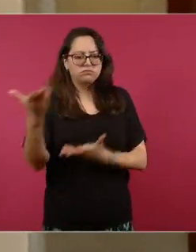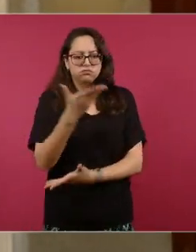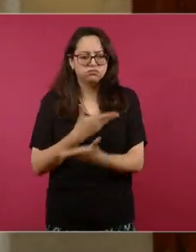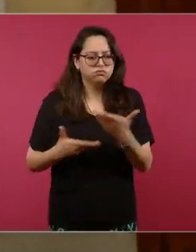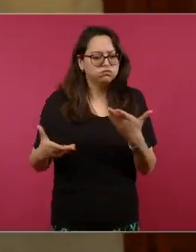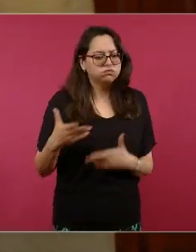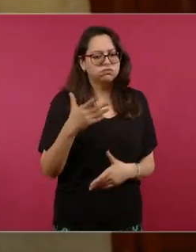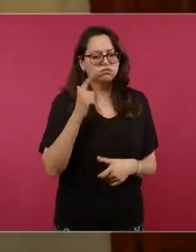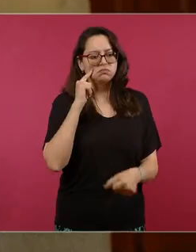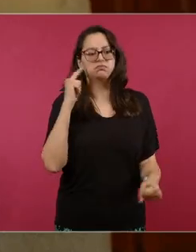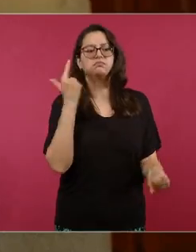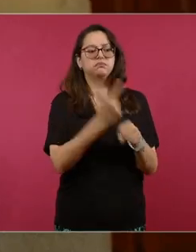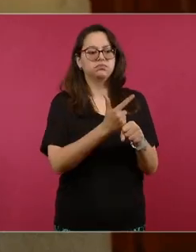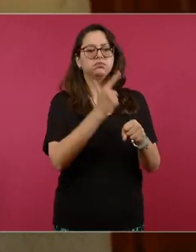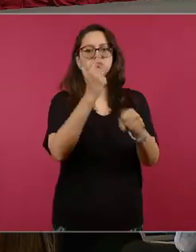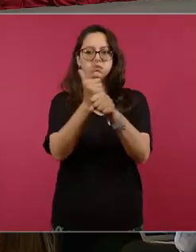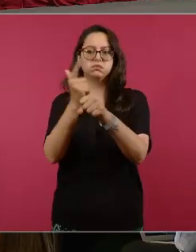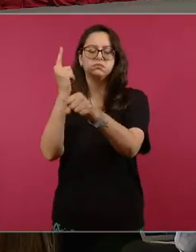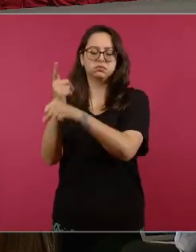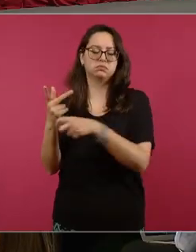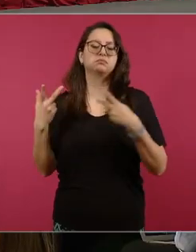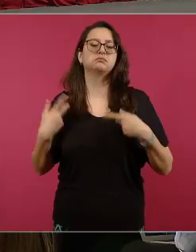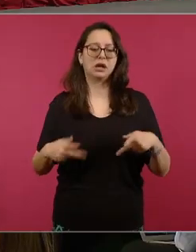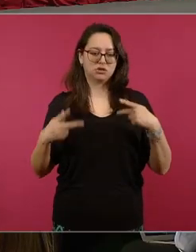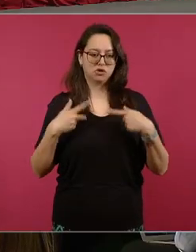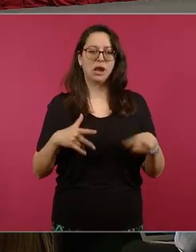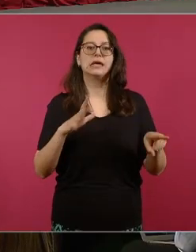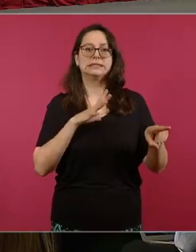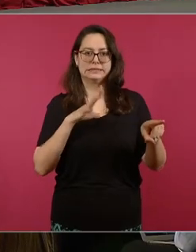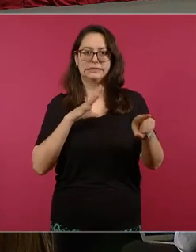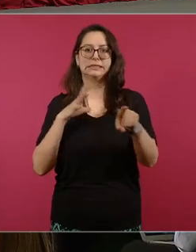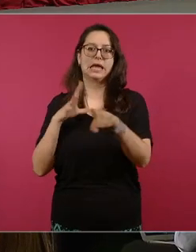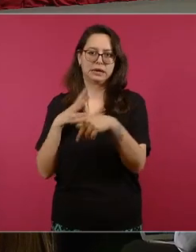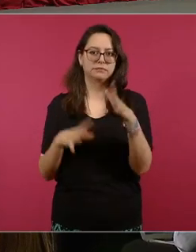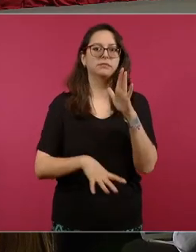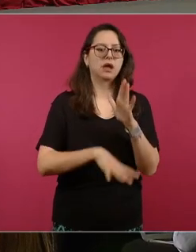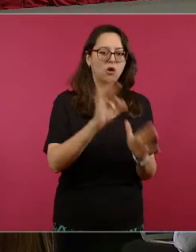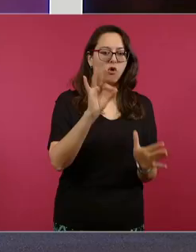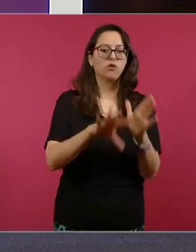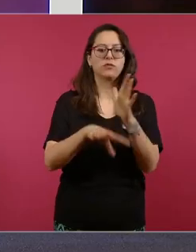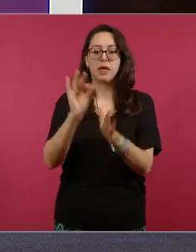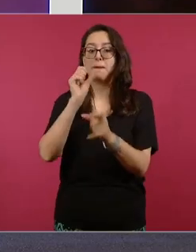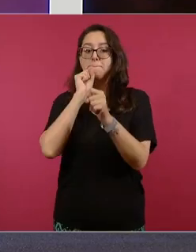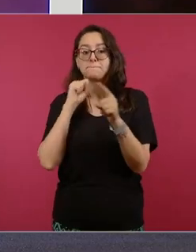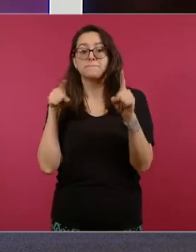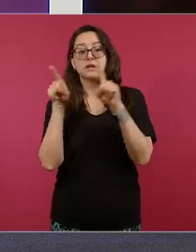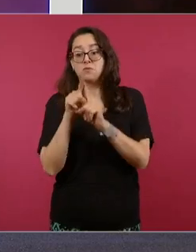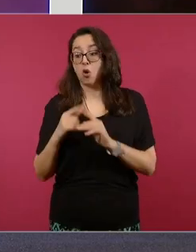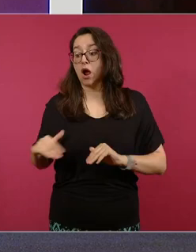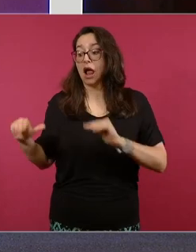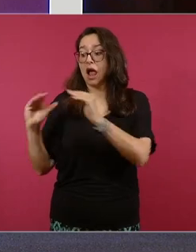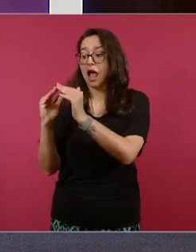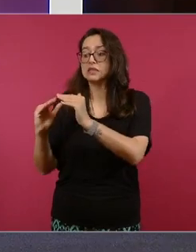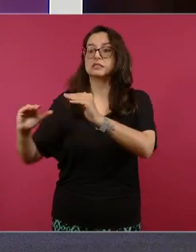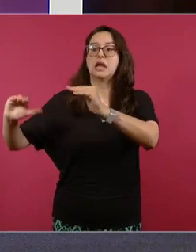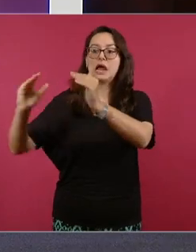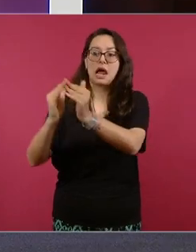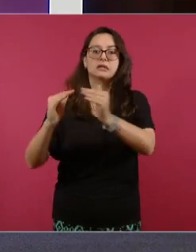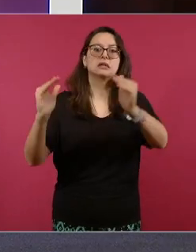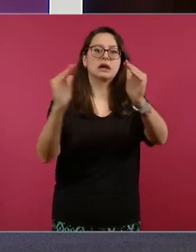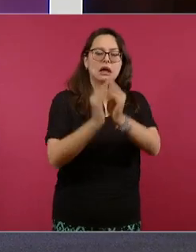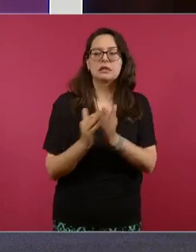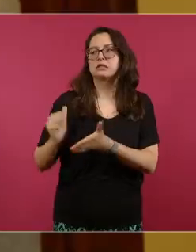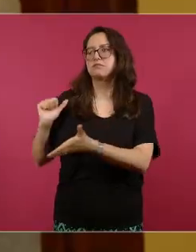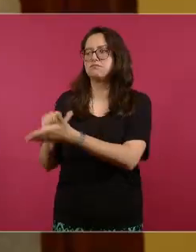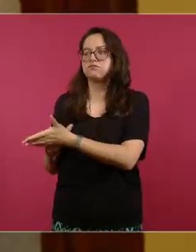para la localización de las personas las jornadas de búsqueda casa por casa que han sido fundamentales y